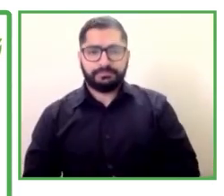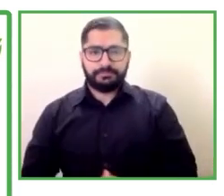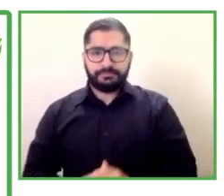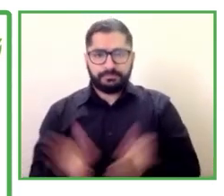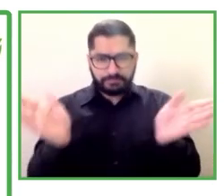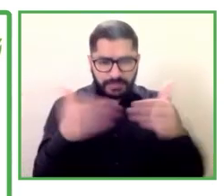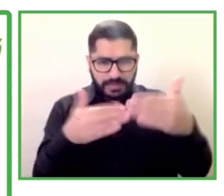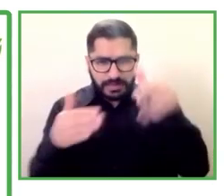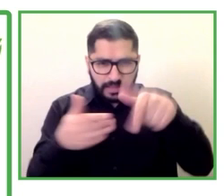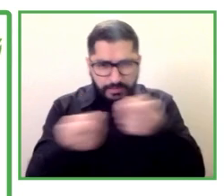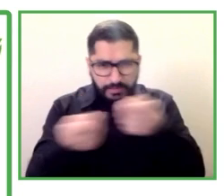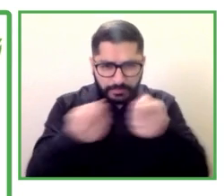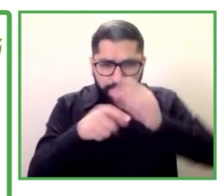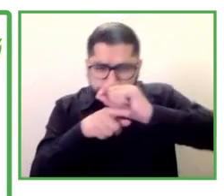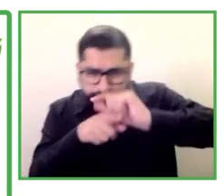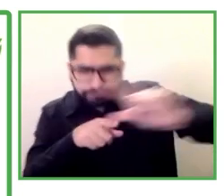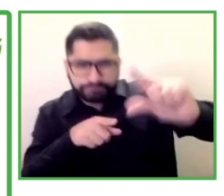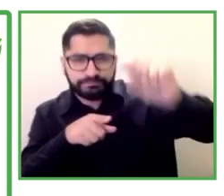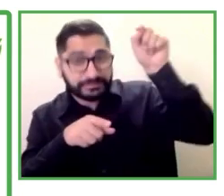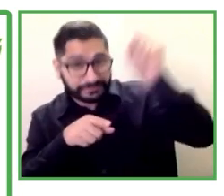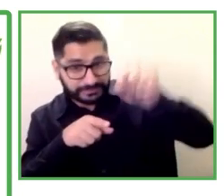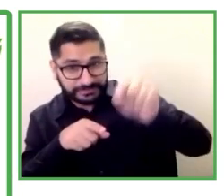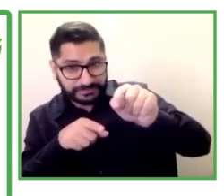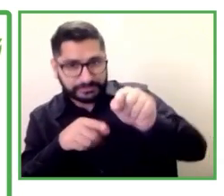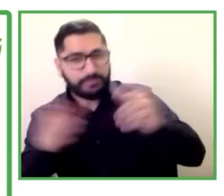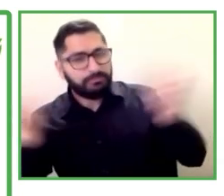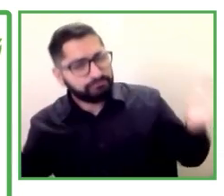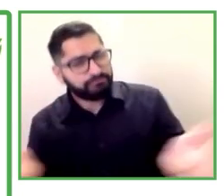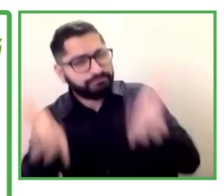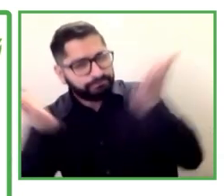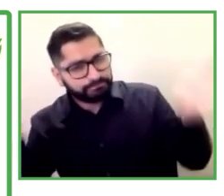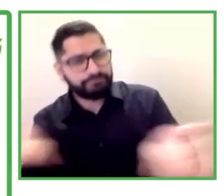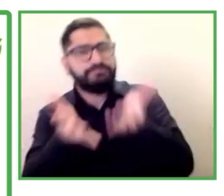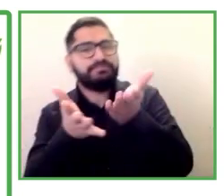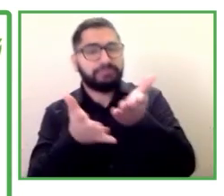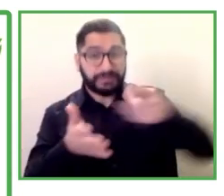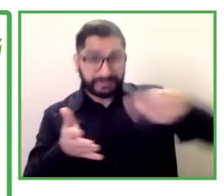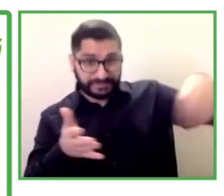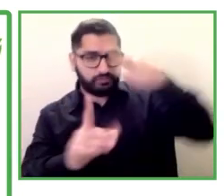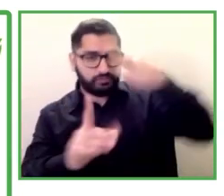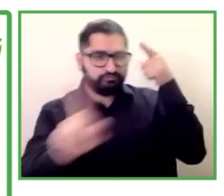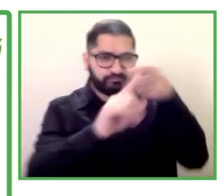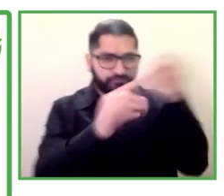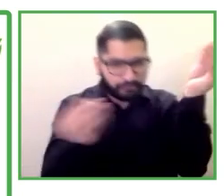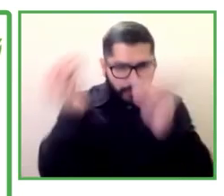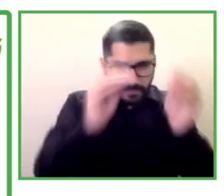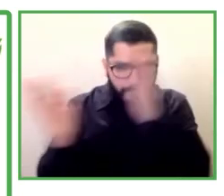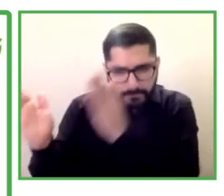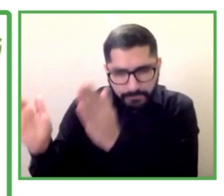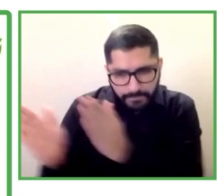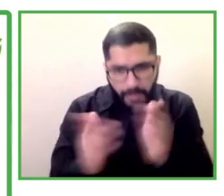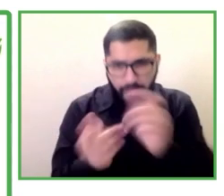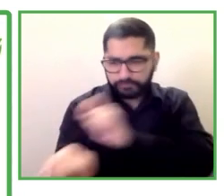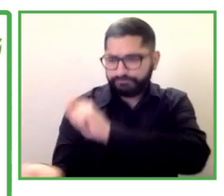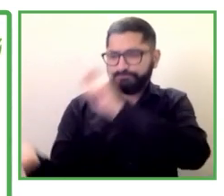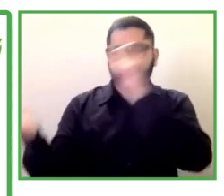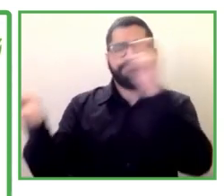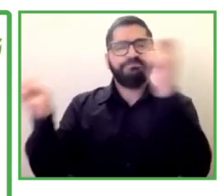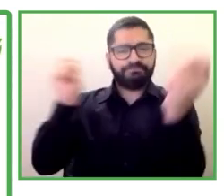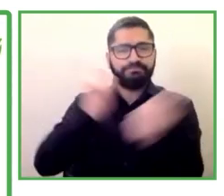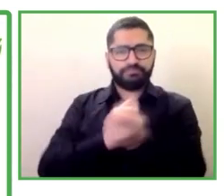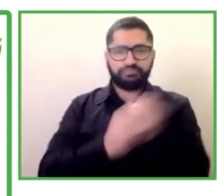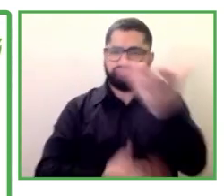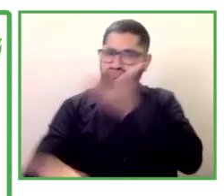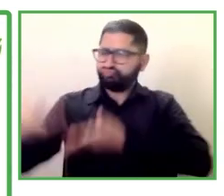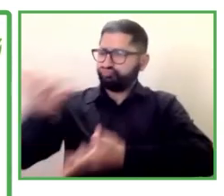para promover que hagan intercambios con los gobiernos locales por ejemplo hay una dimensión de